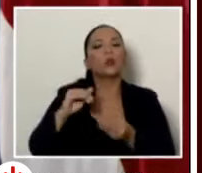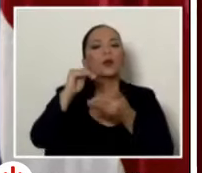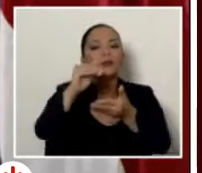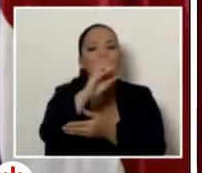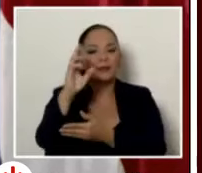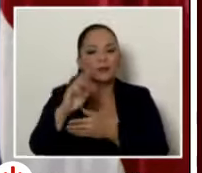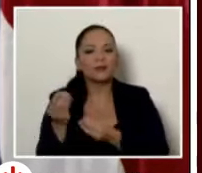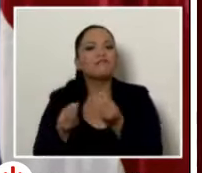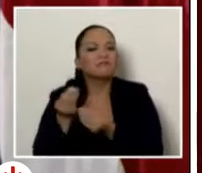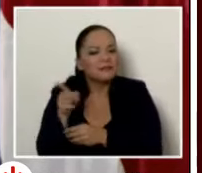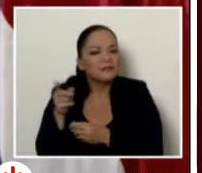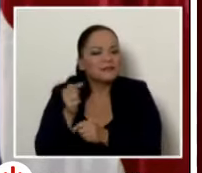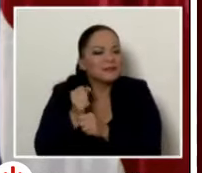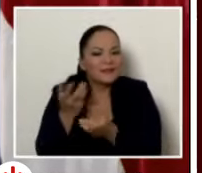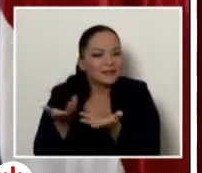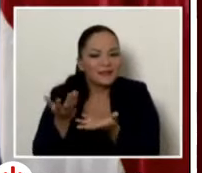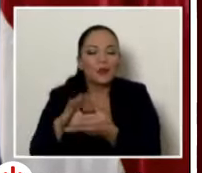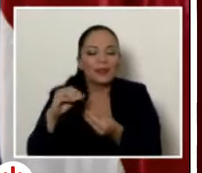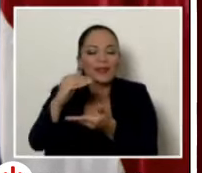están haciendo con esa plata.